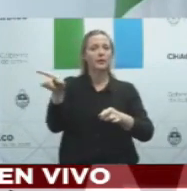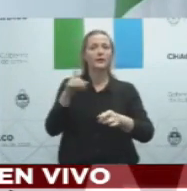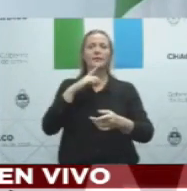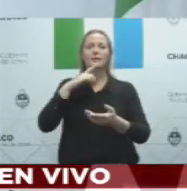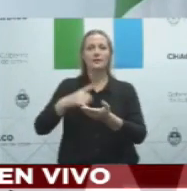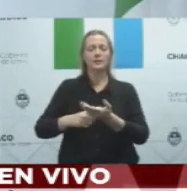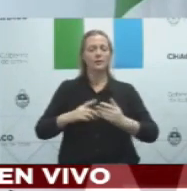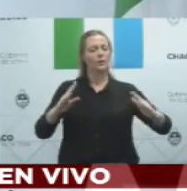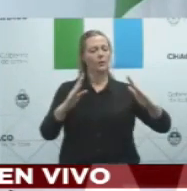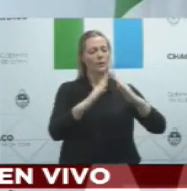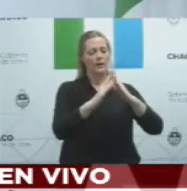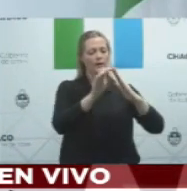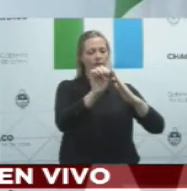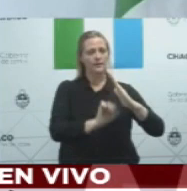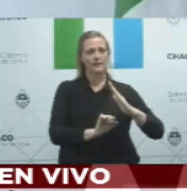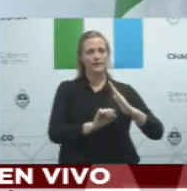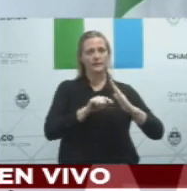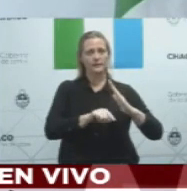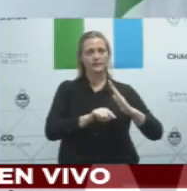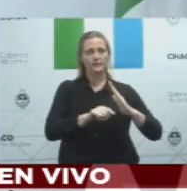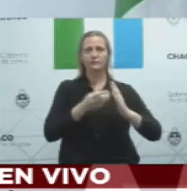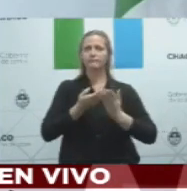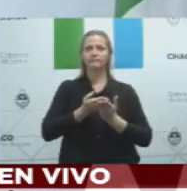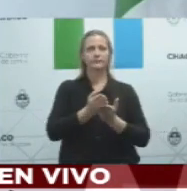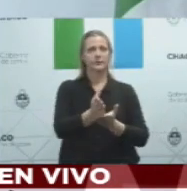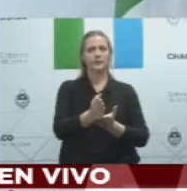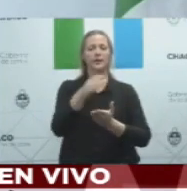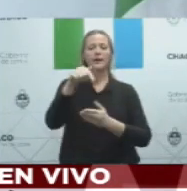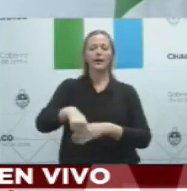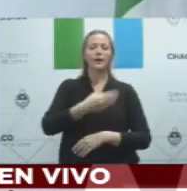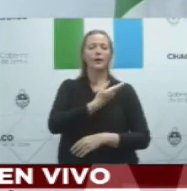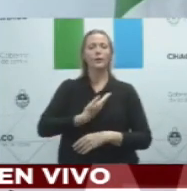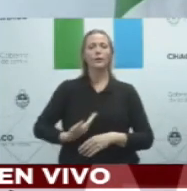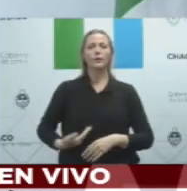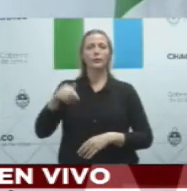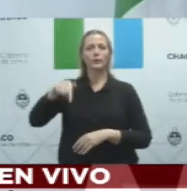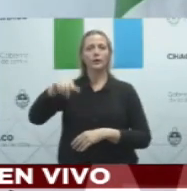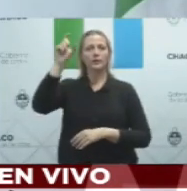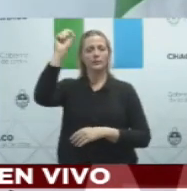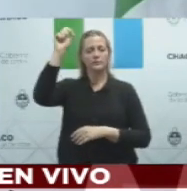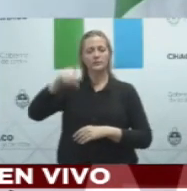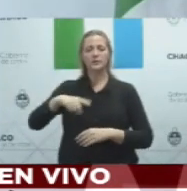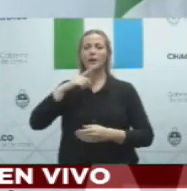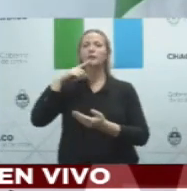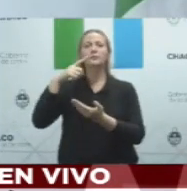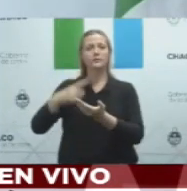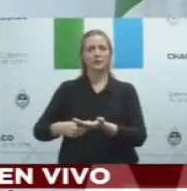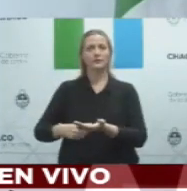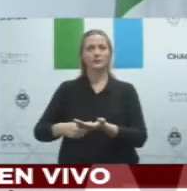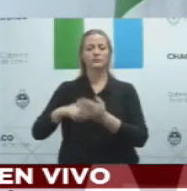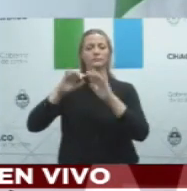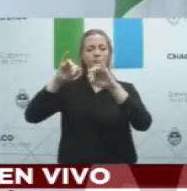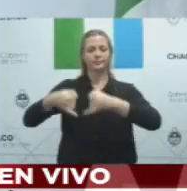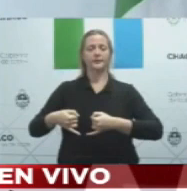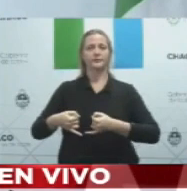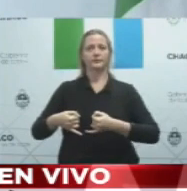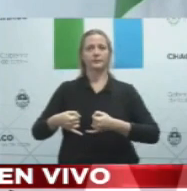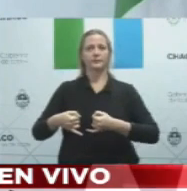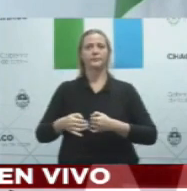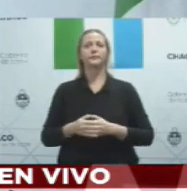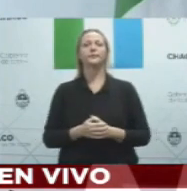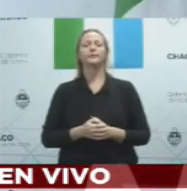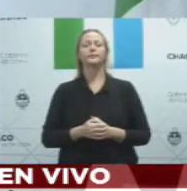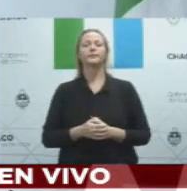Y conjuntamente con esas decisiones que vamos a adoptar nosotros lo que pretendemos es primero aplicar la mayor dureza